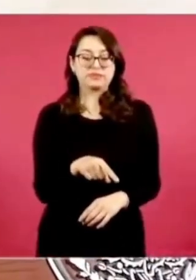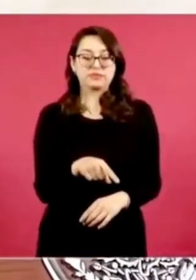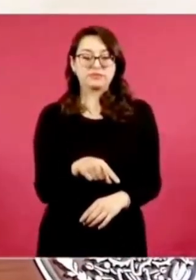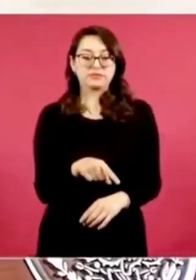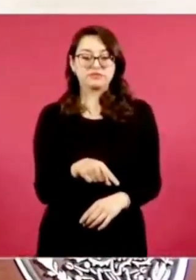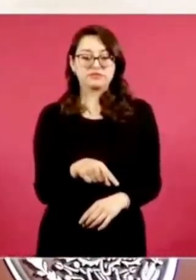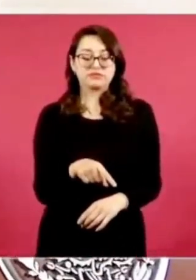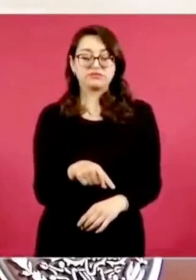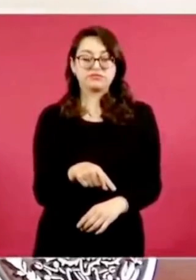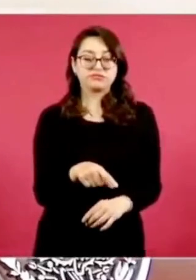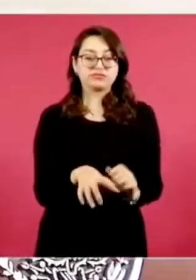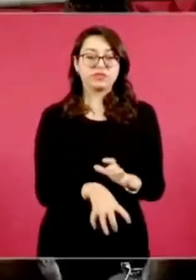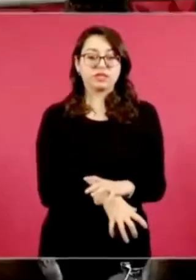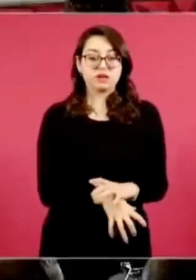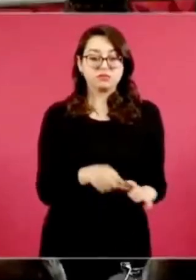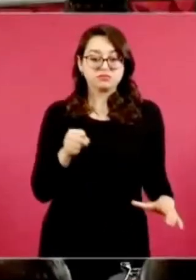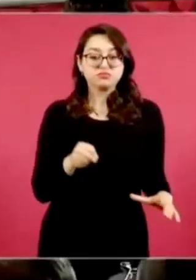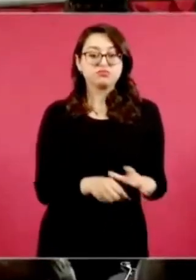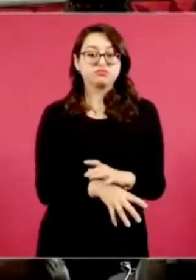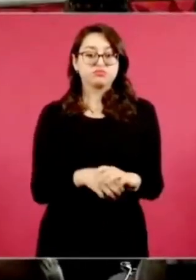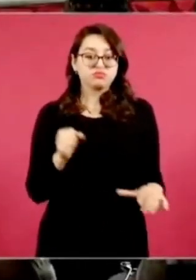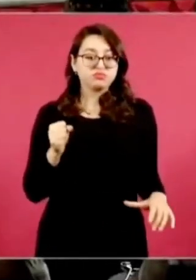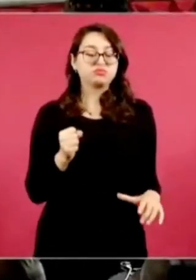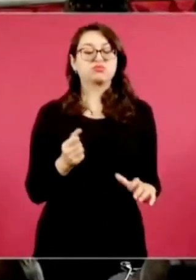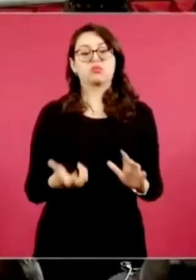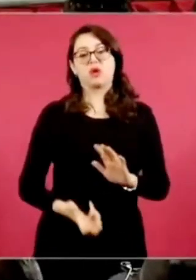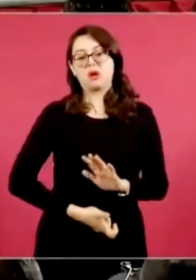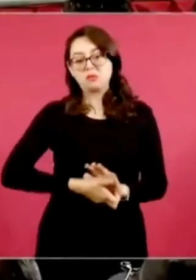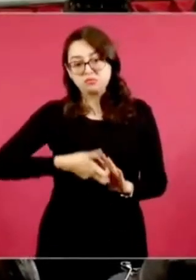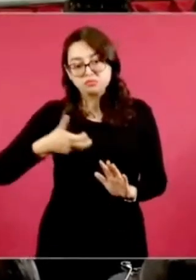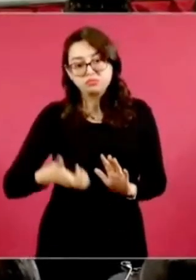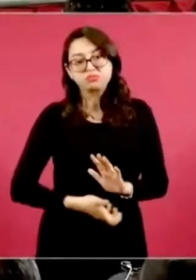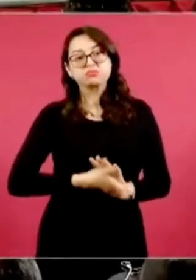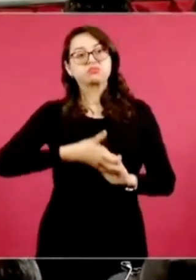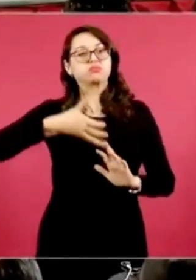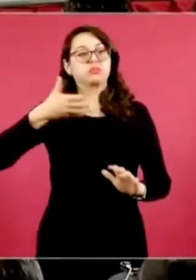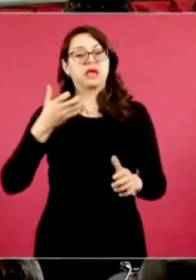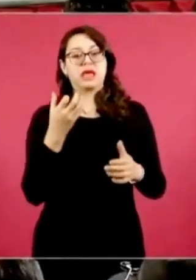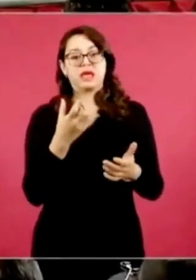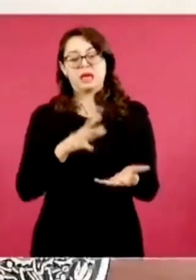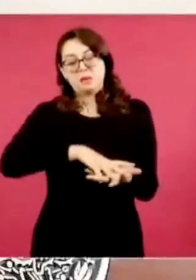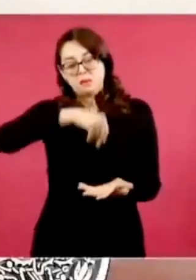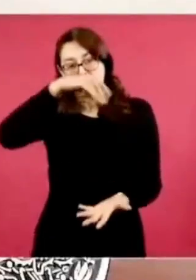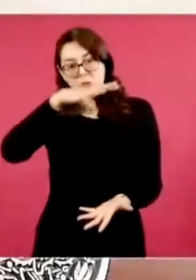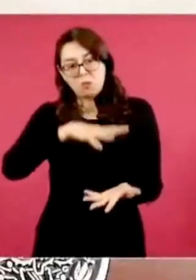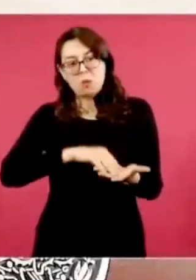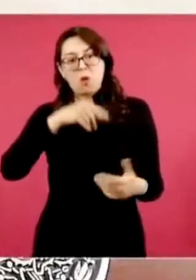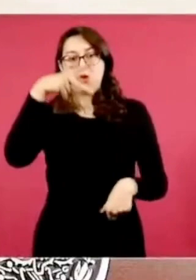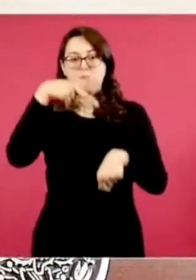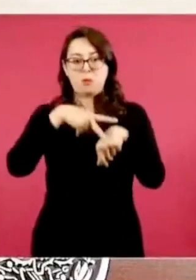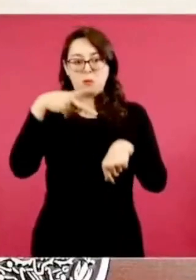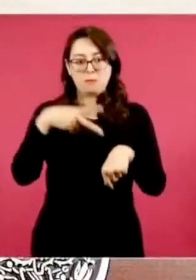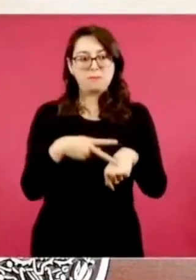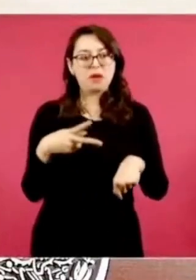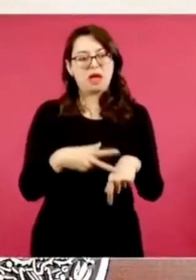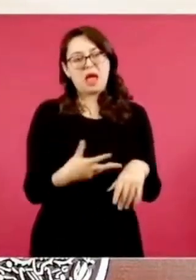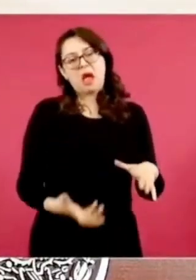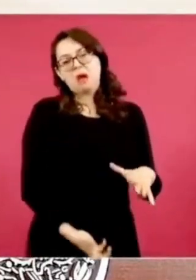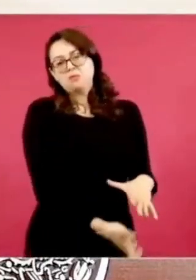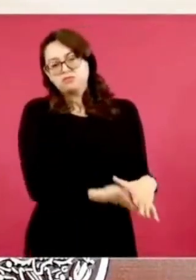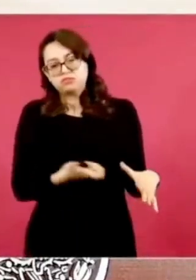mucho material de construcción, esa zona,